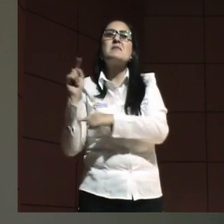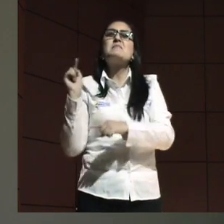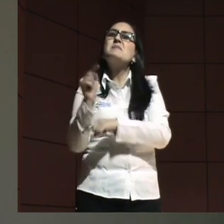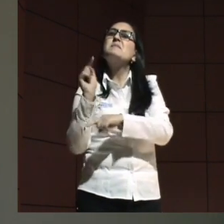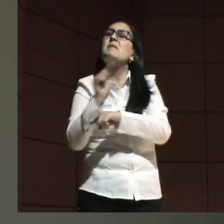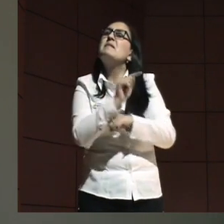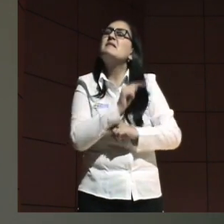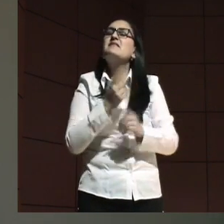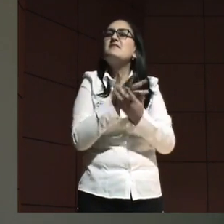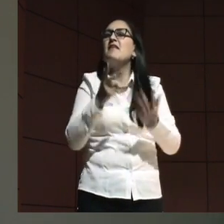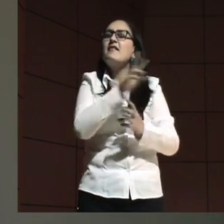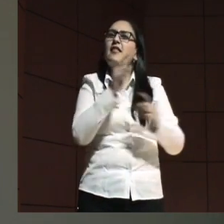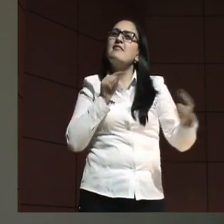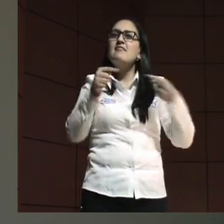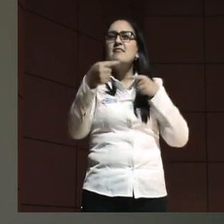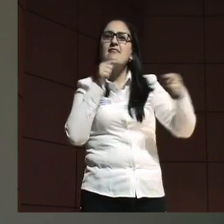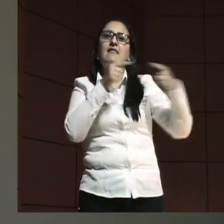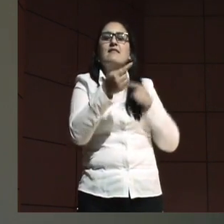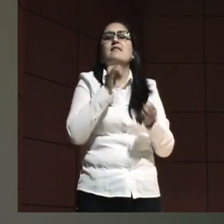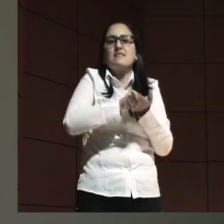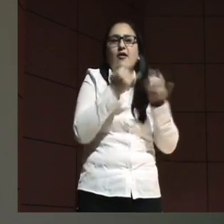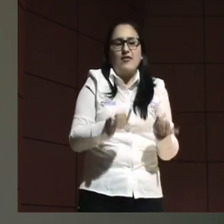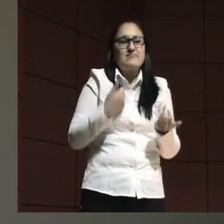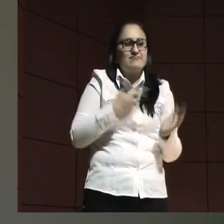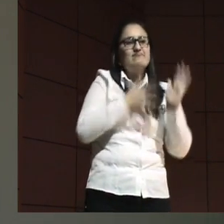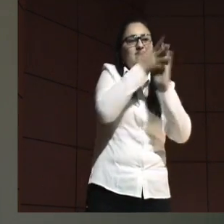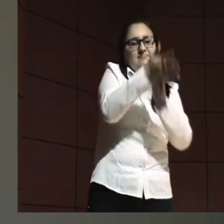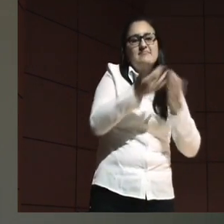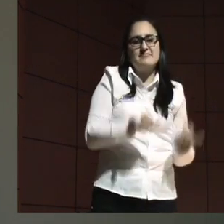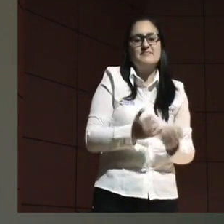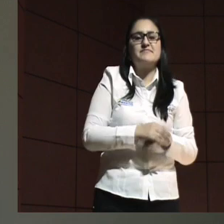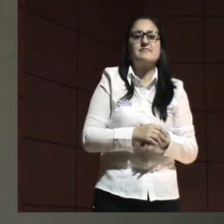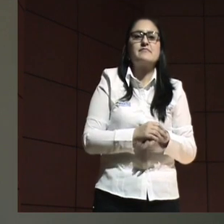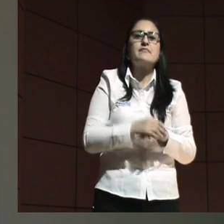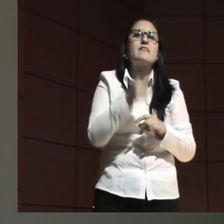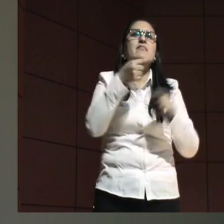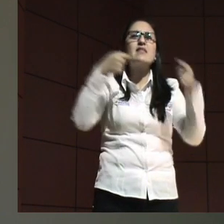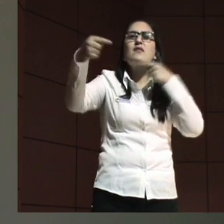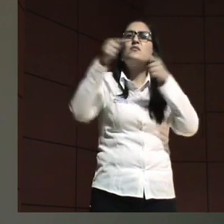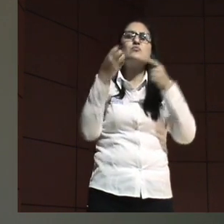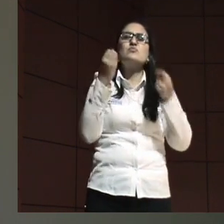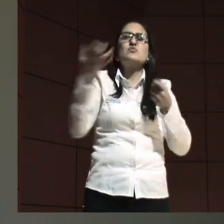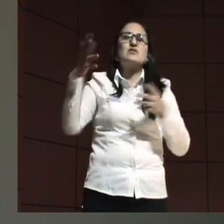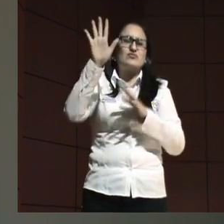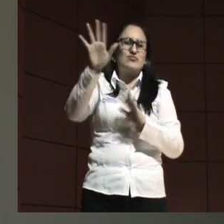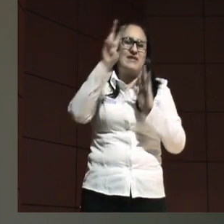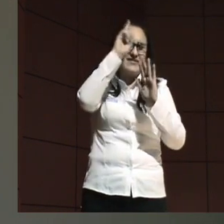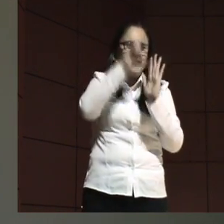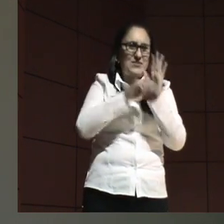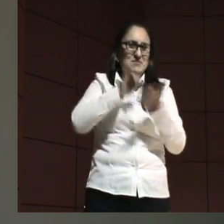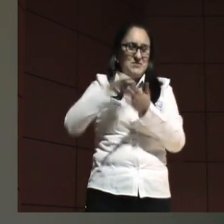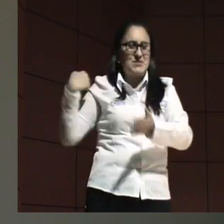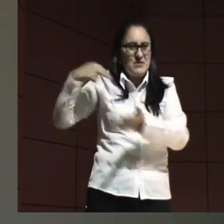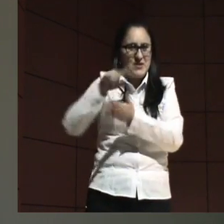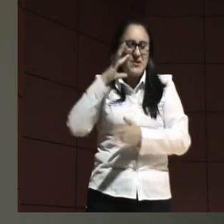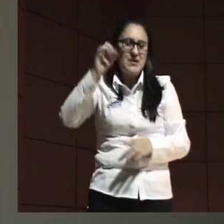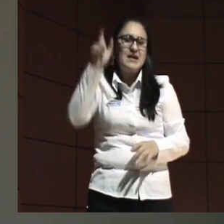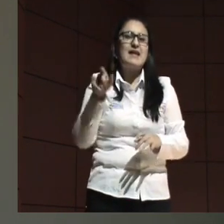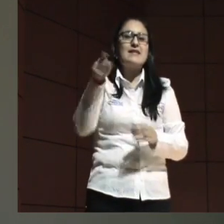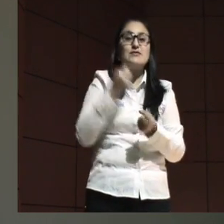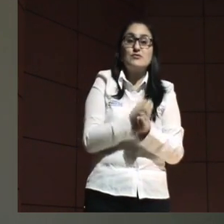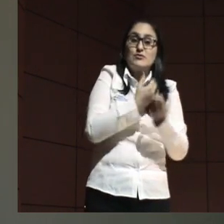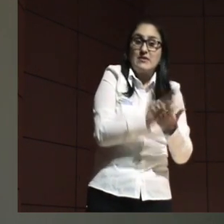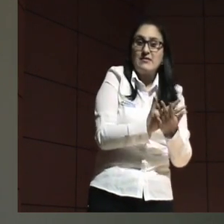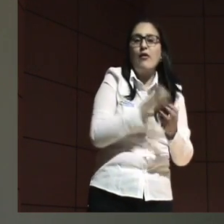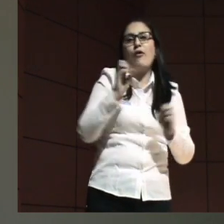podamos, y sobre todo para un debate que hoy queremos traer acá. Se ha debatido mucho si la teoría de John Rawls hace parte del iusnaturalismo